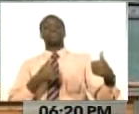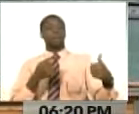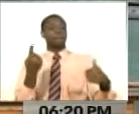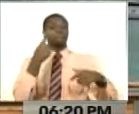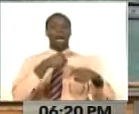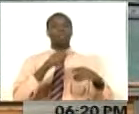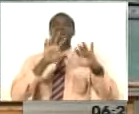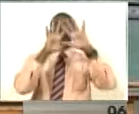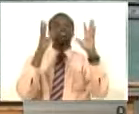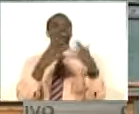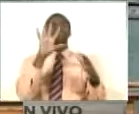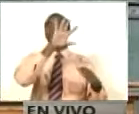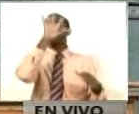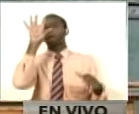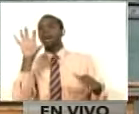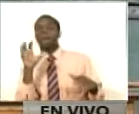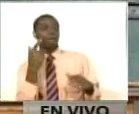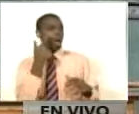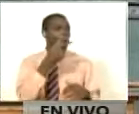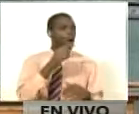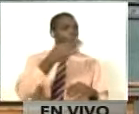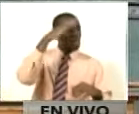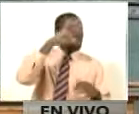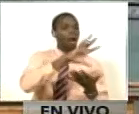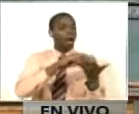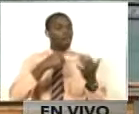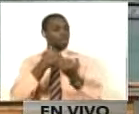del mundo que luchan por su independencia.